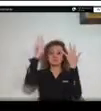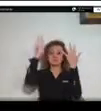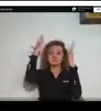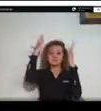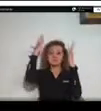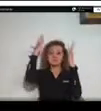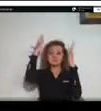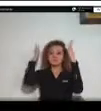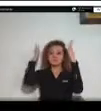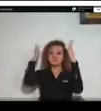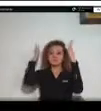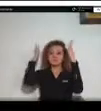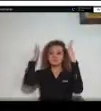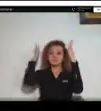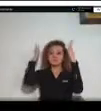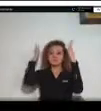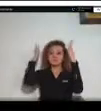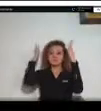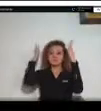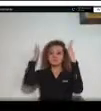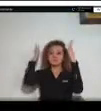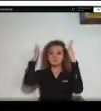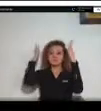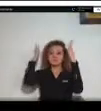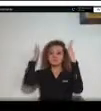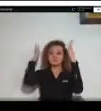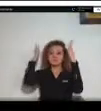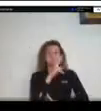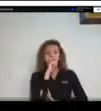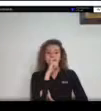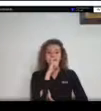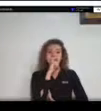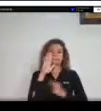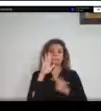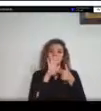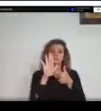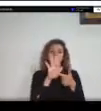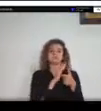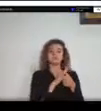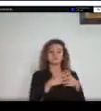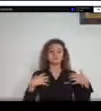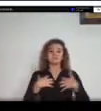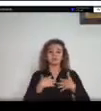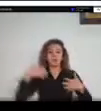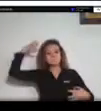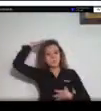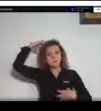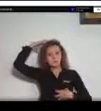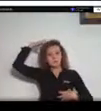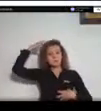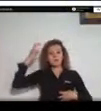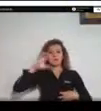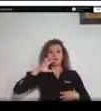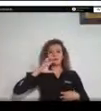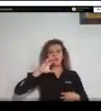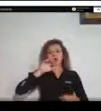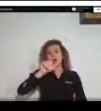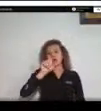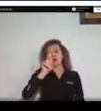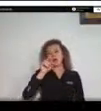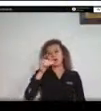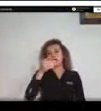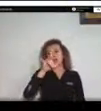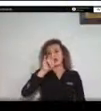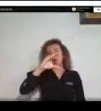llevamos allí o reeducamos allí ejemplares como en este caso un mono araguato o también llamado mono aullador rojo el cual también fue afectado